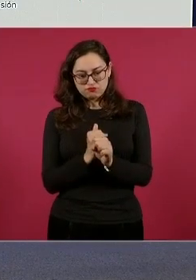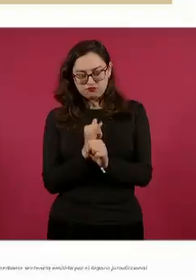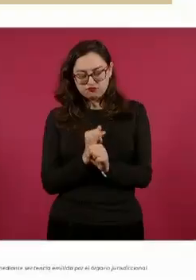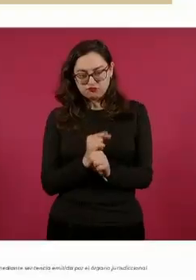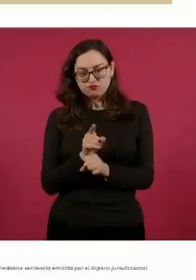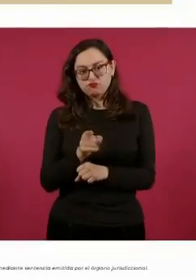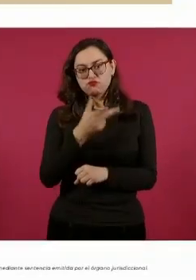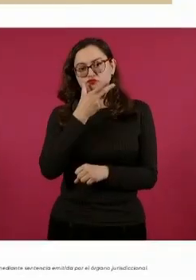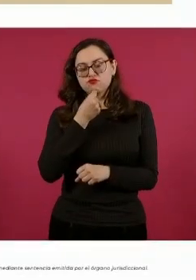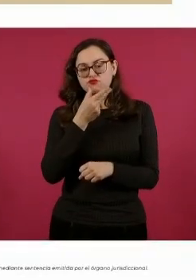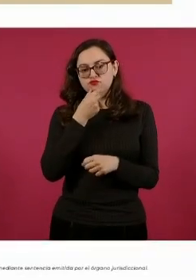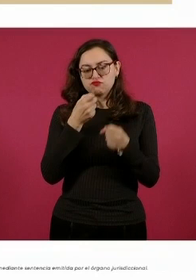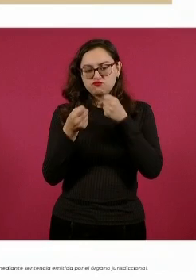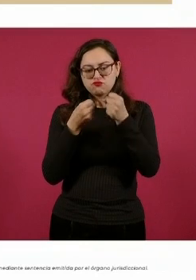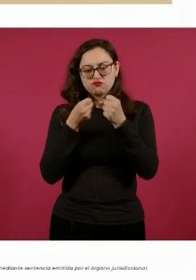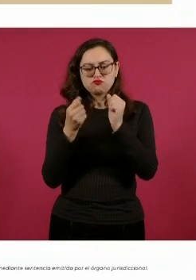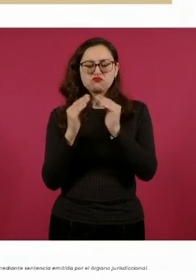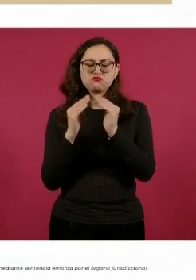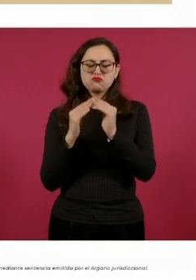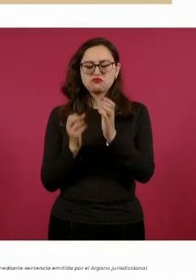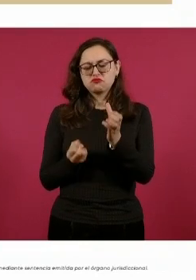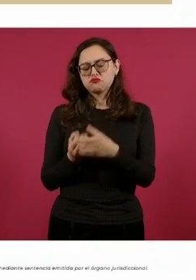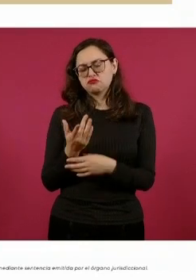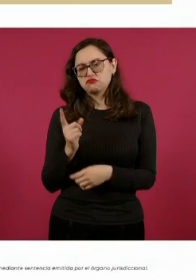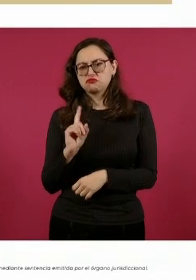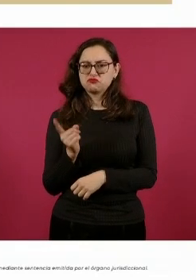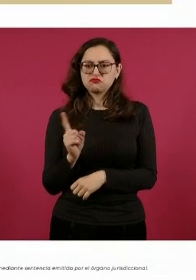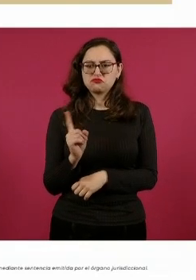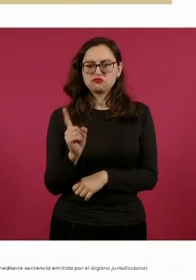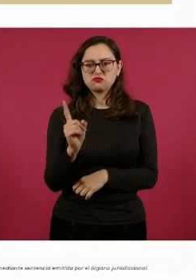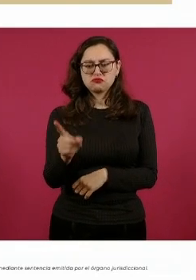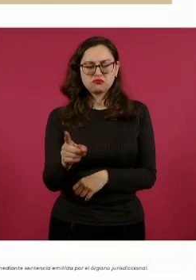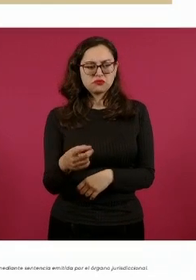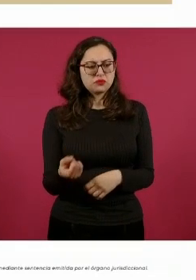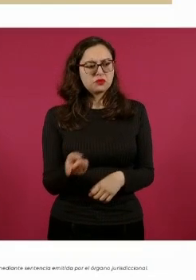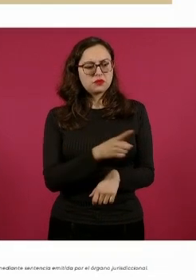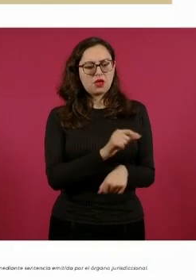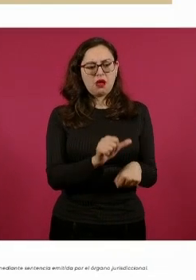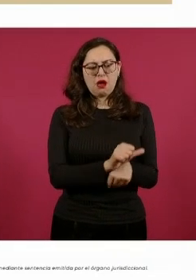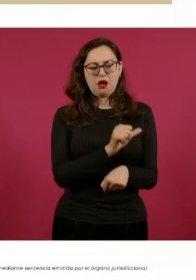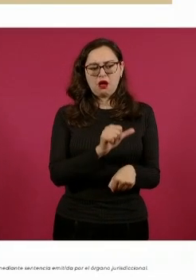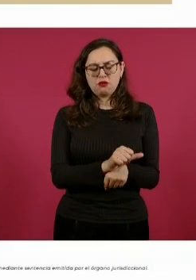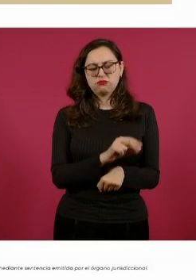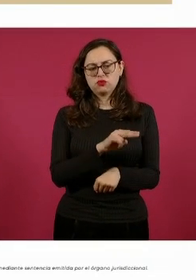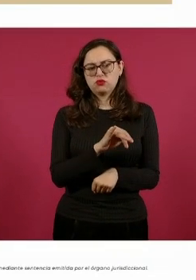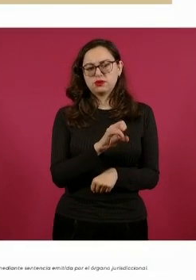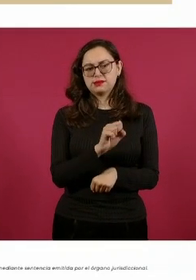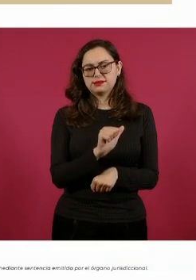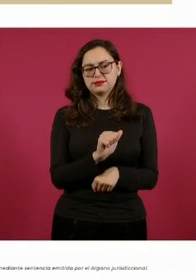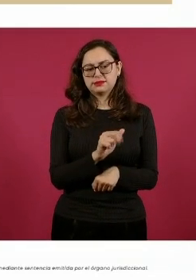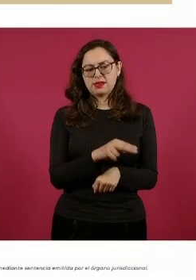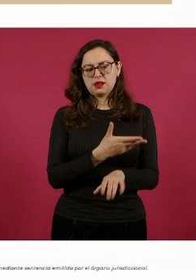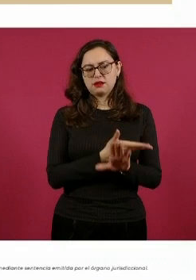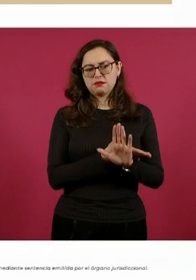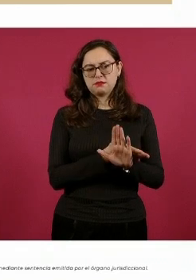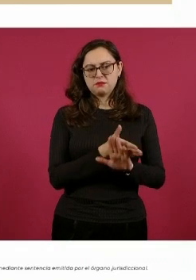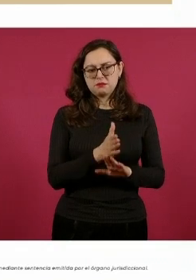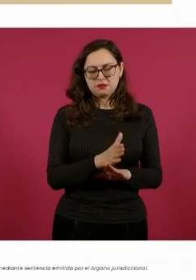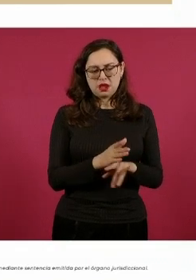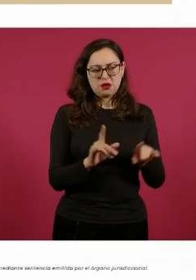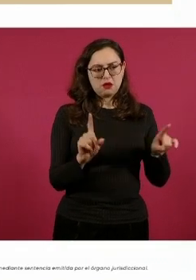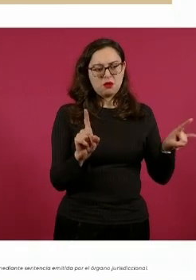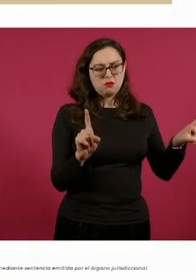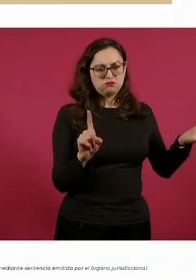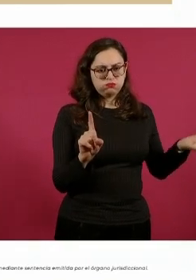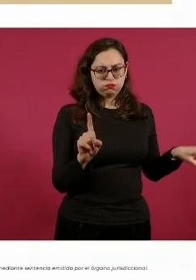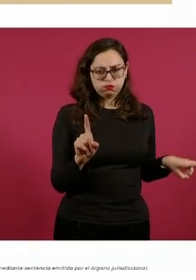salía de su domicilio cuando personas a bordo de un vehículo Nissan color blanco, entre las cuales se encontraba precisamente Jesús Eduardo,